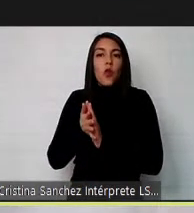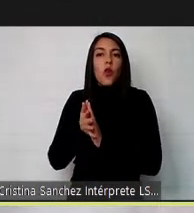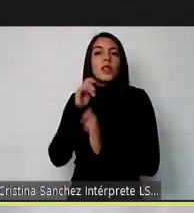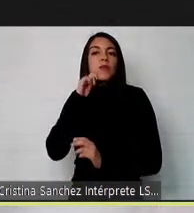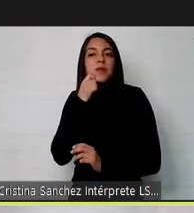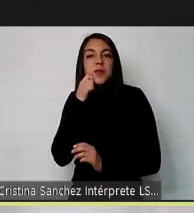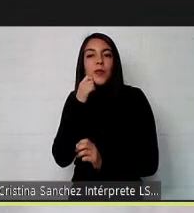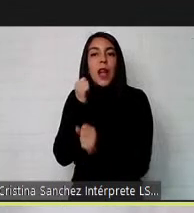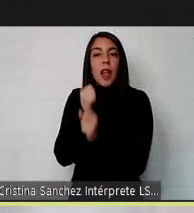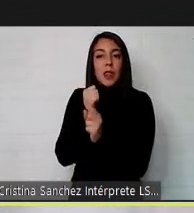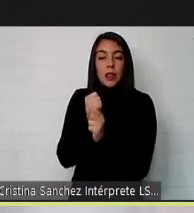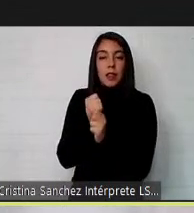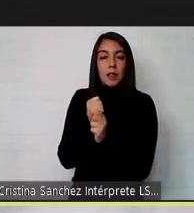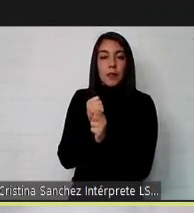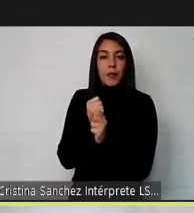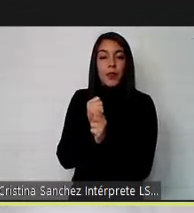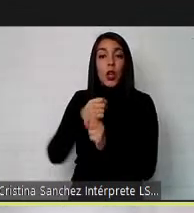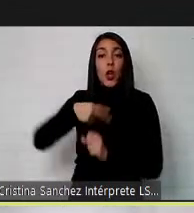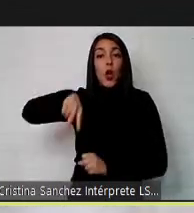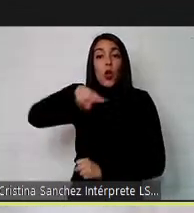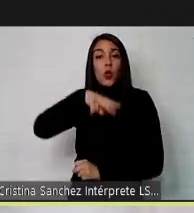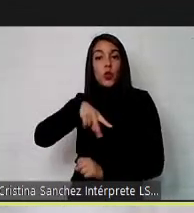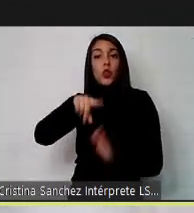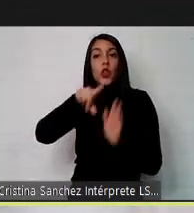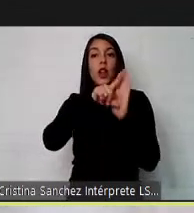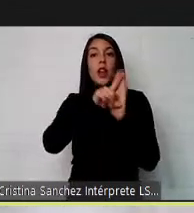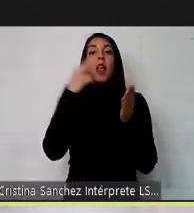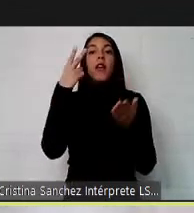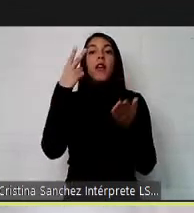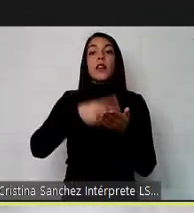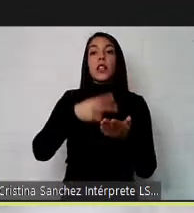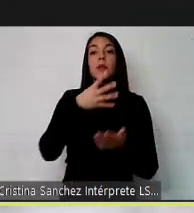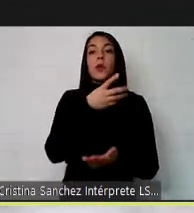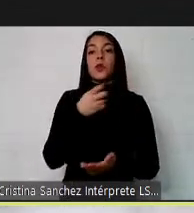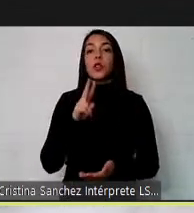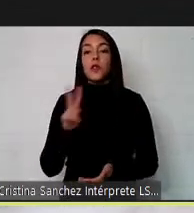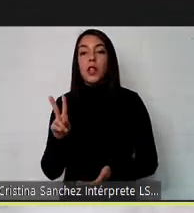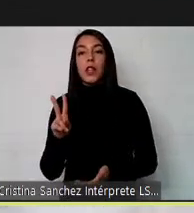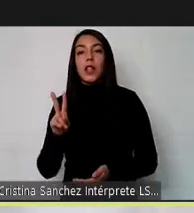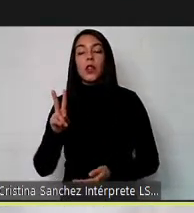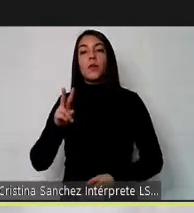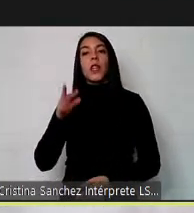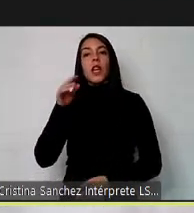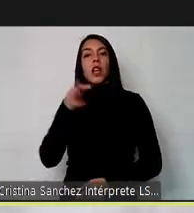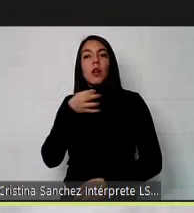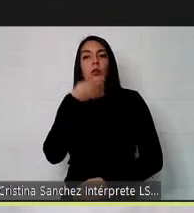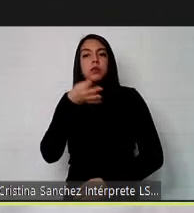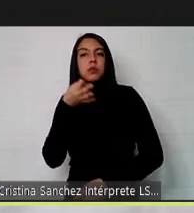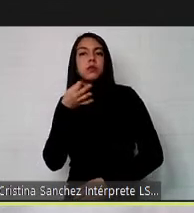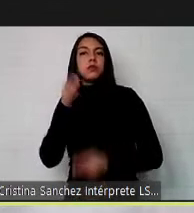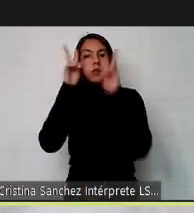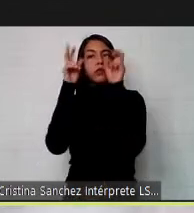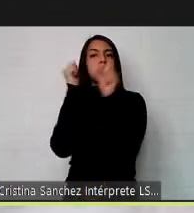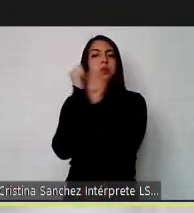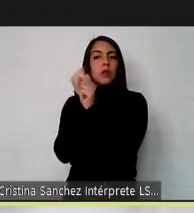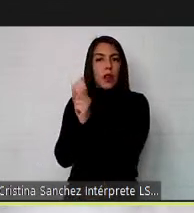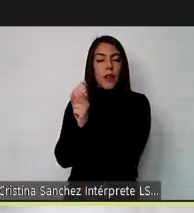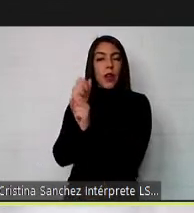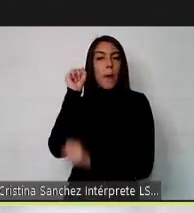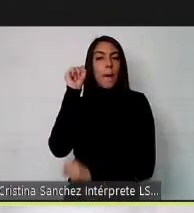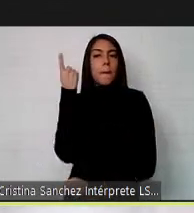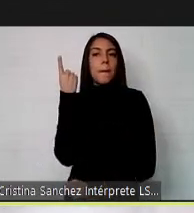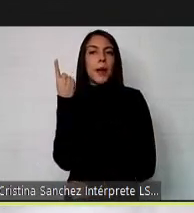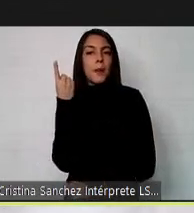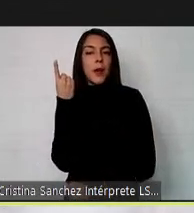entonces cuando nosotros teníamos la ley 20.422 y se hablaba de trabajo las primeras